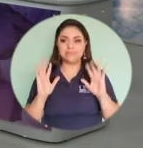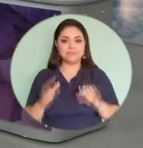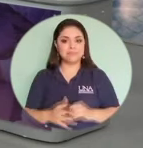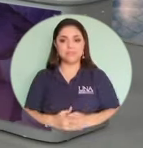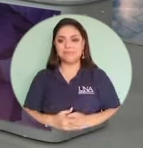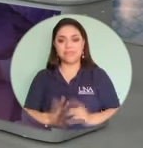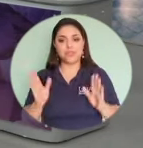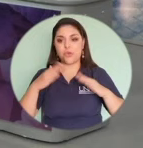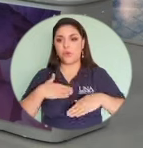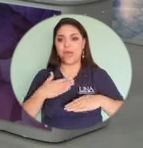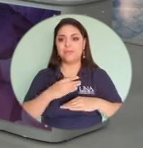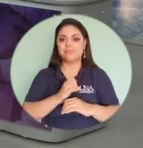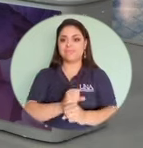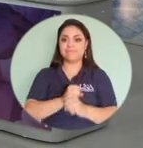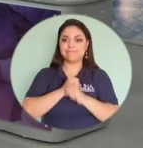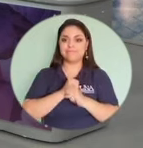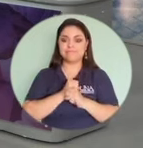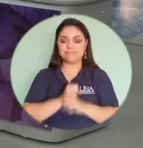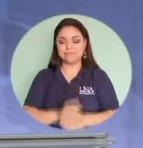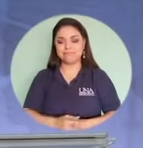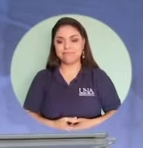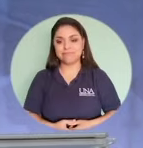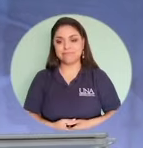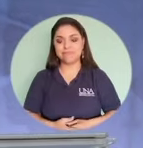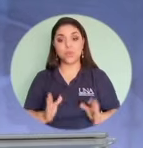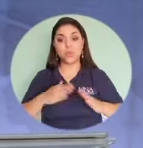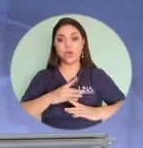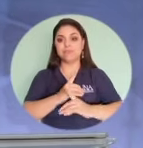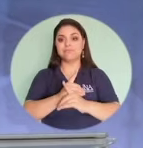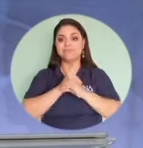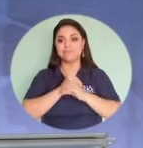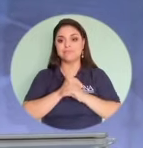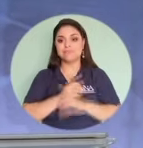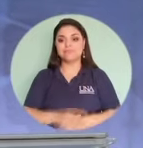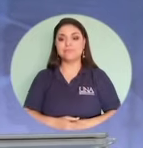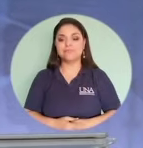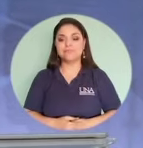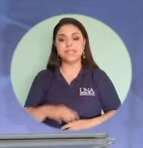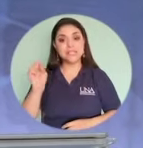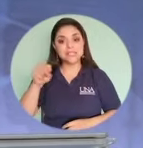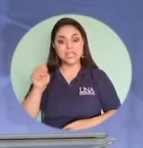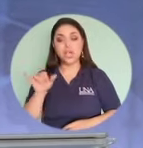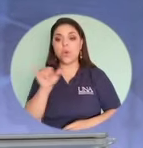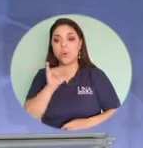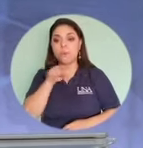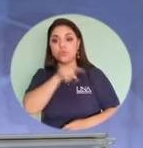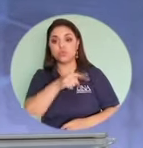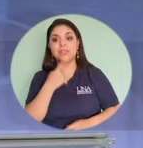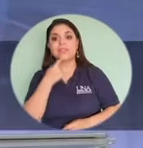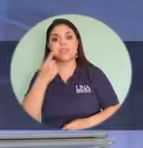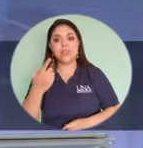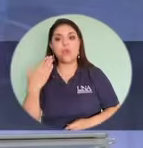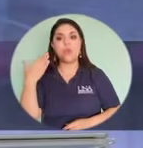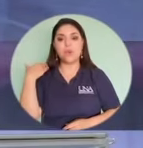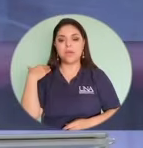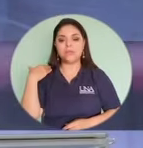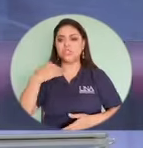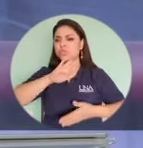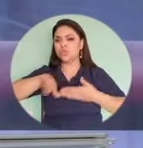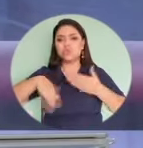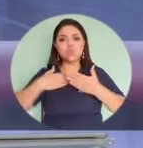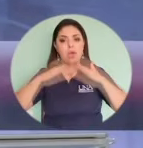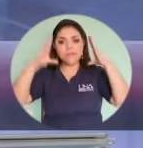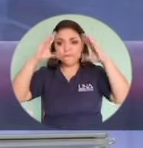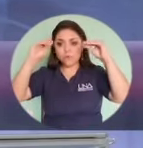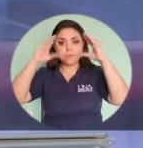indefensos. Sí, y como se mencionaba anteriormente, y usted lo acaba de tocar también, hay datos que